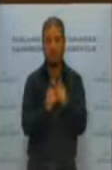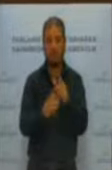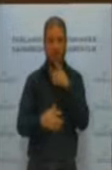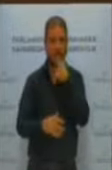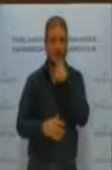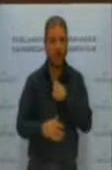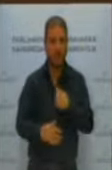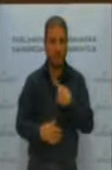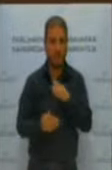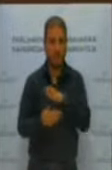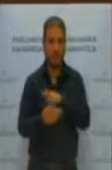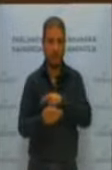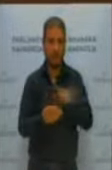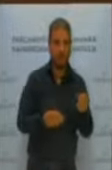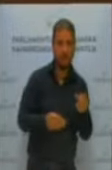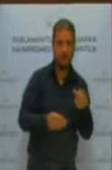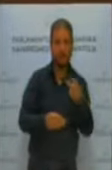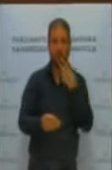ir por aquí.